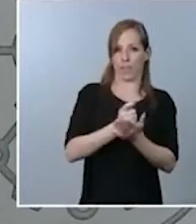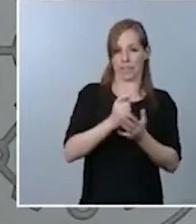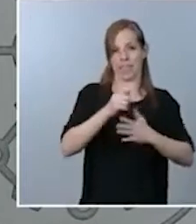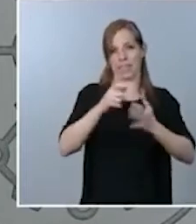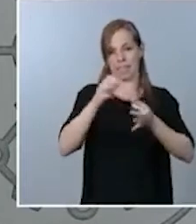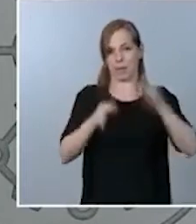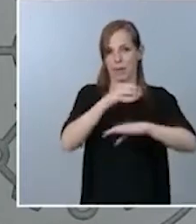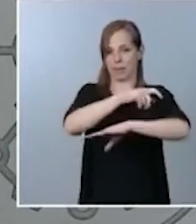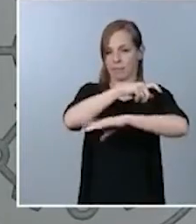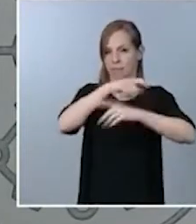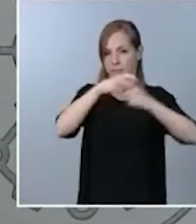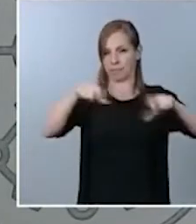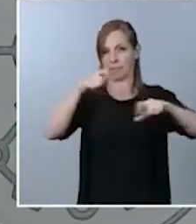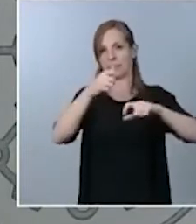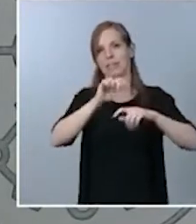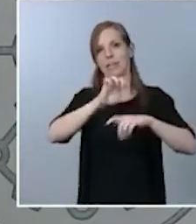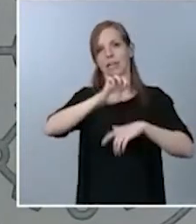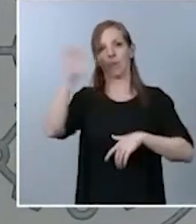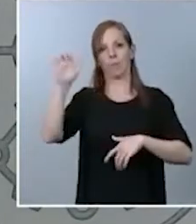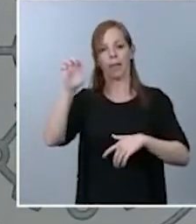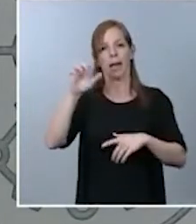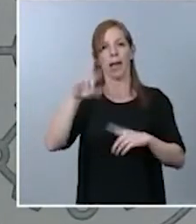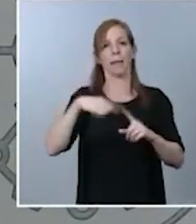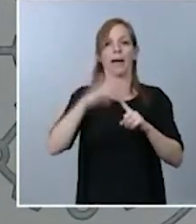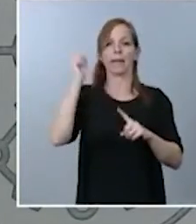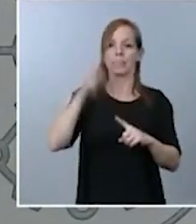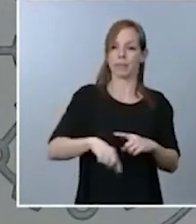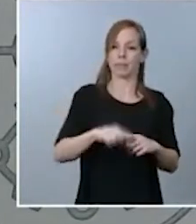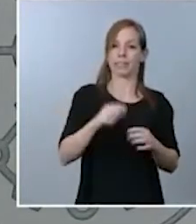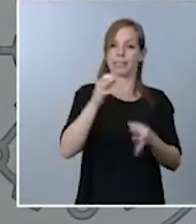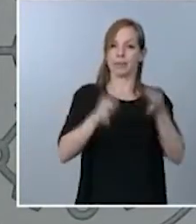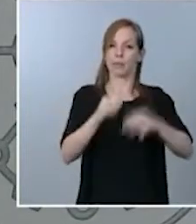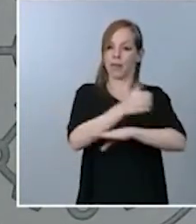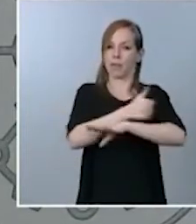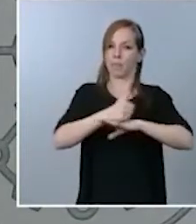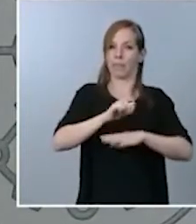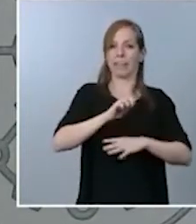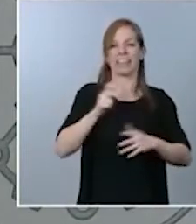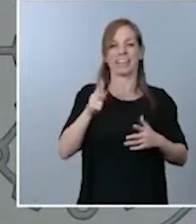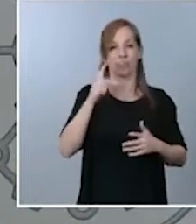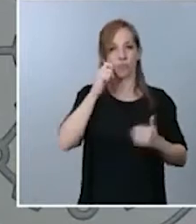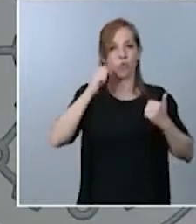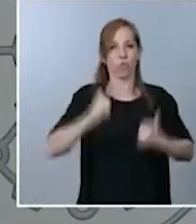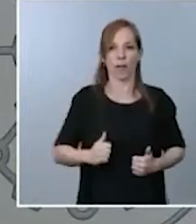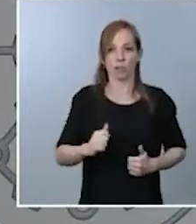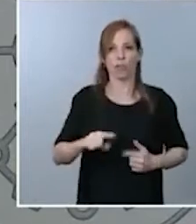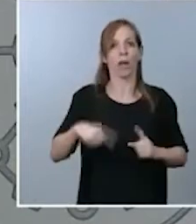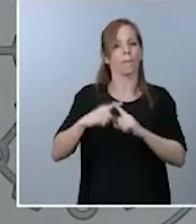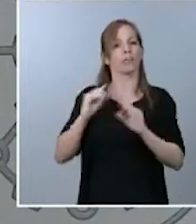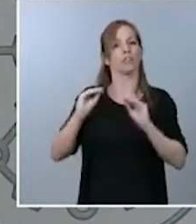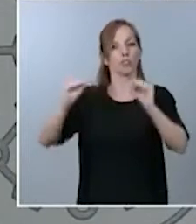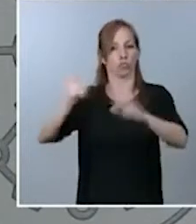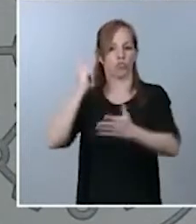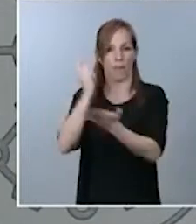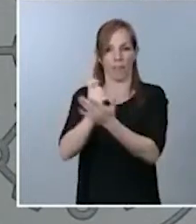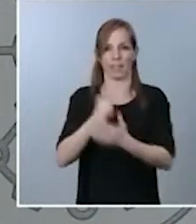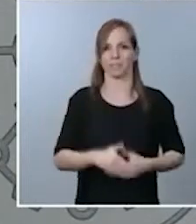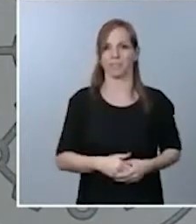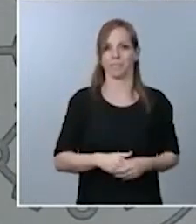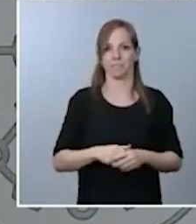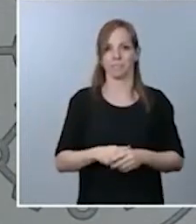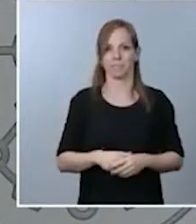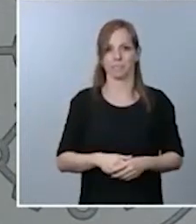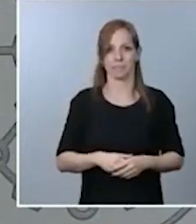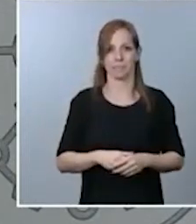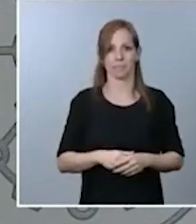Tribunal Europeo de Derechos Humanos y jueces ad hoc de dicho tribunal. La principal mejora a las pautas de